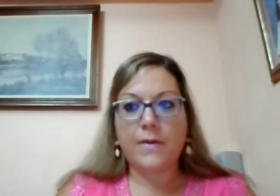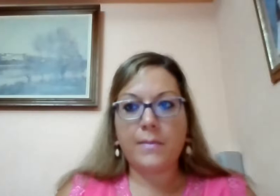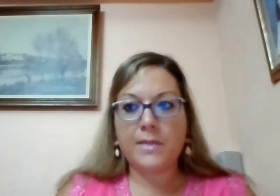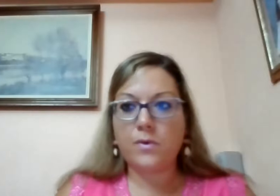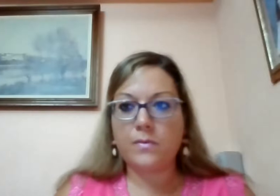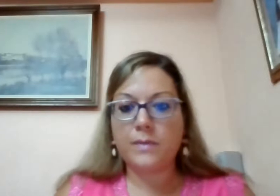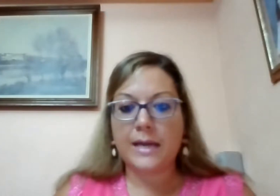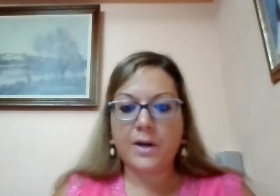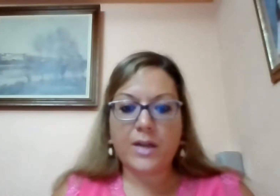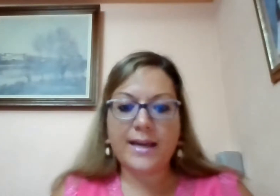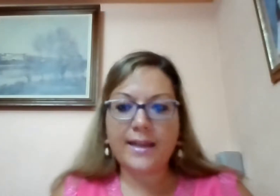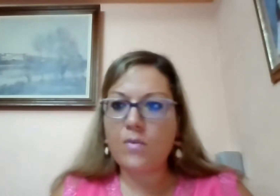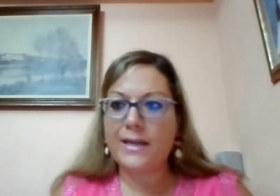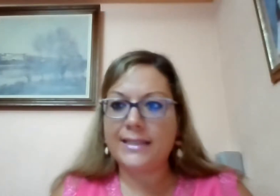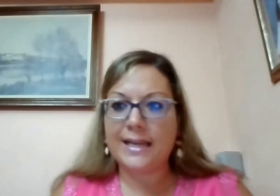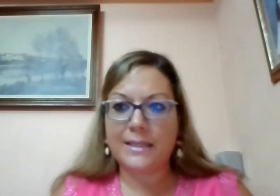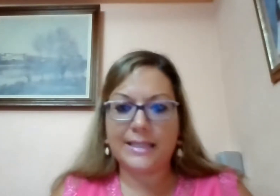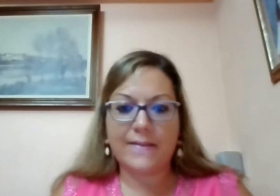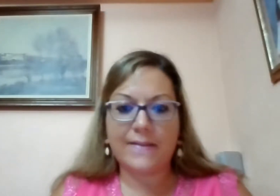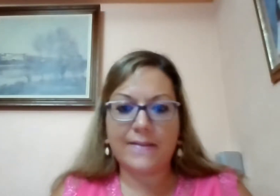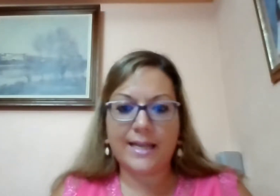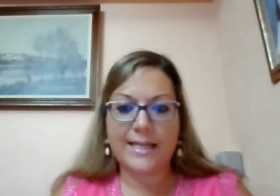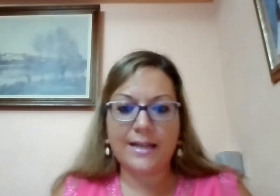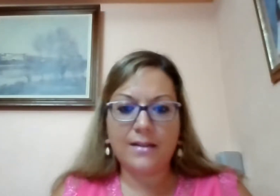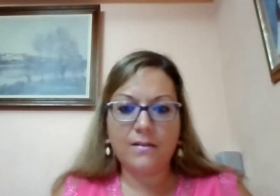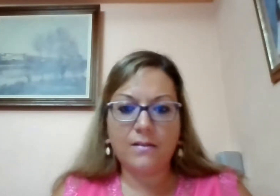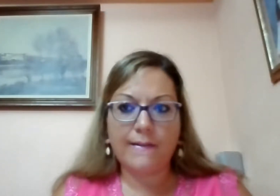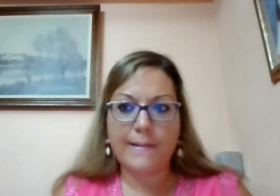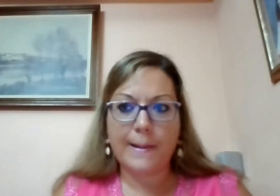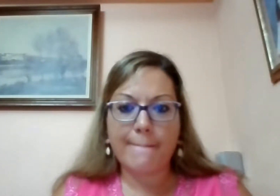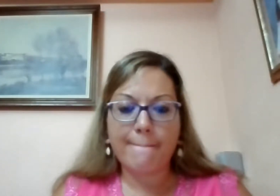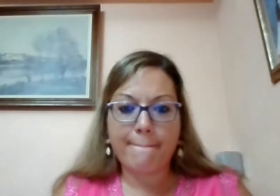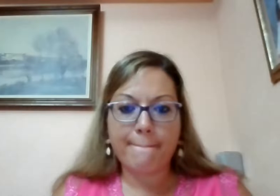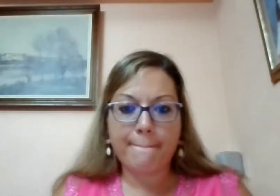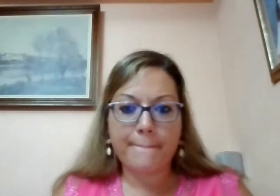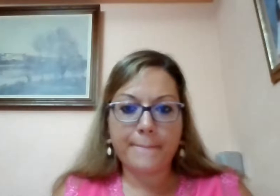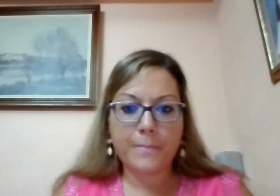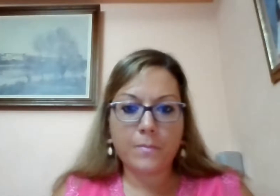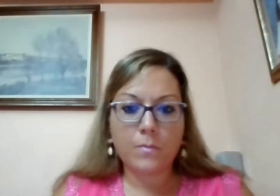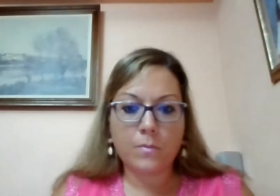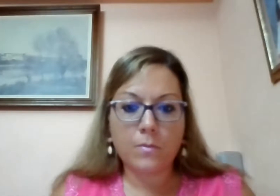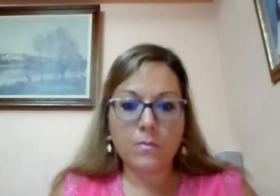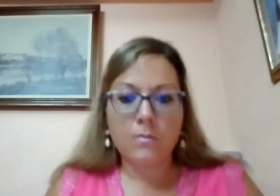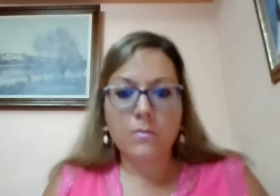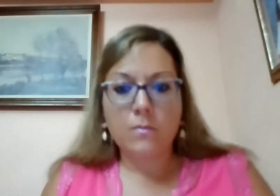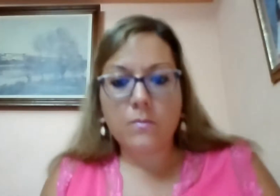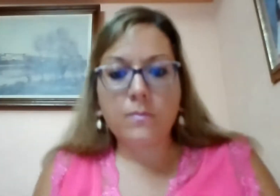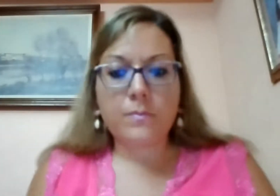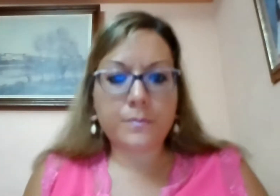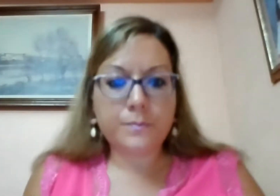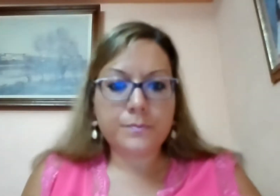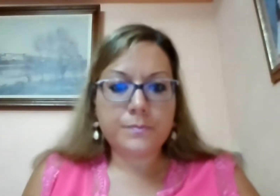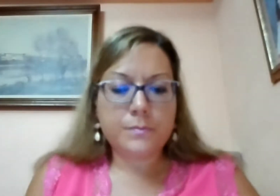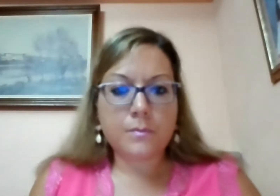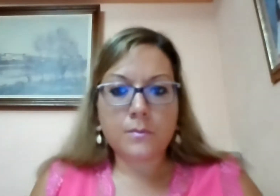ahora mismo pero ya deja de compartir la pantalla ¿verdad Ila? no te la doy para que lo puedas la puedes